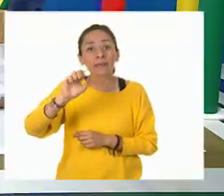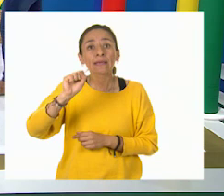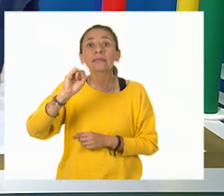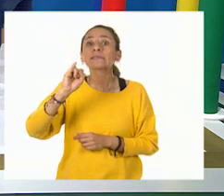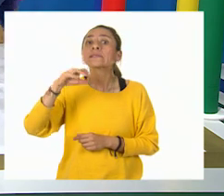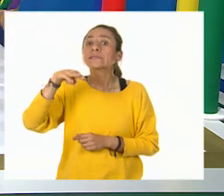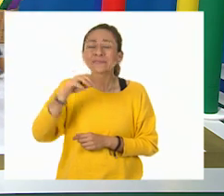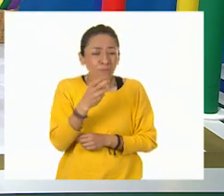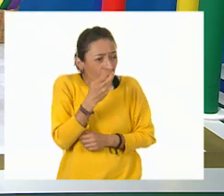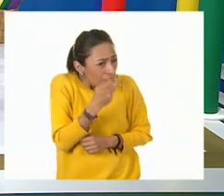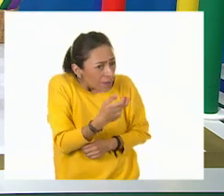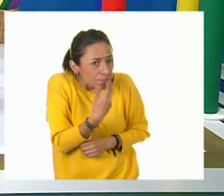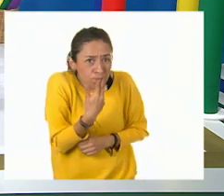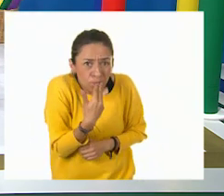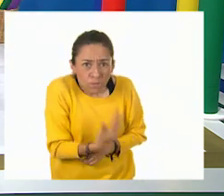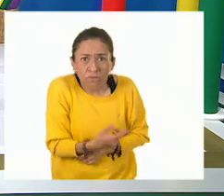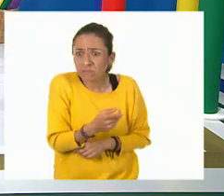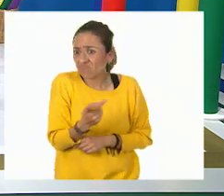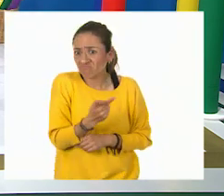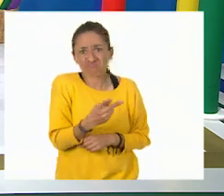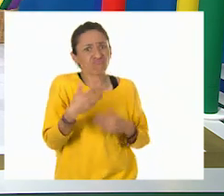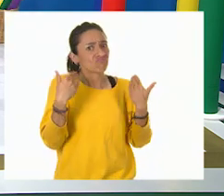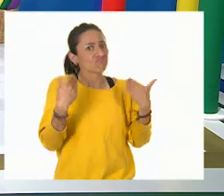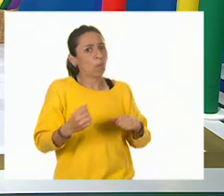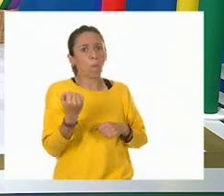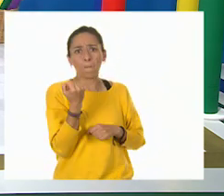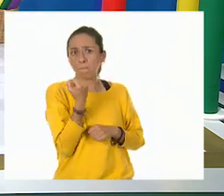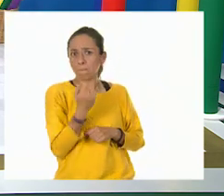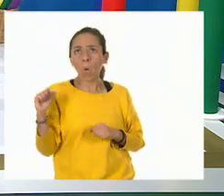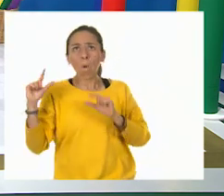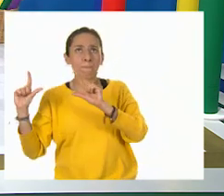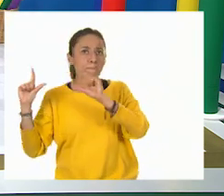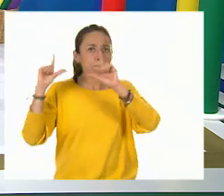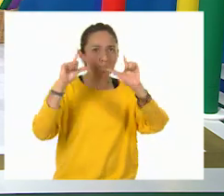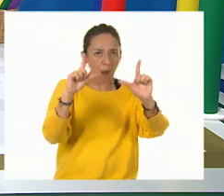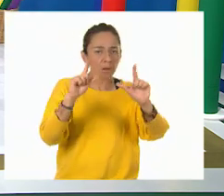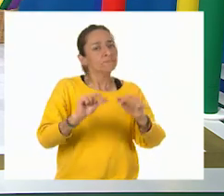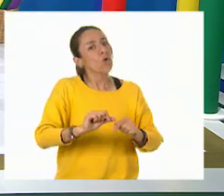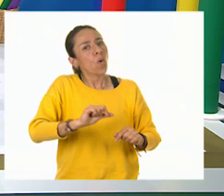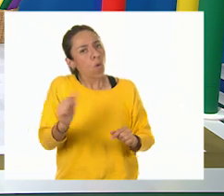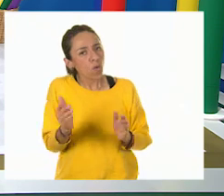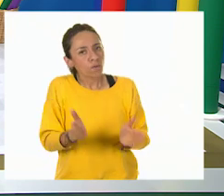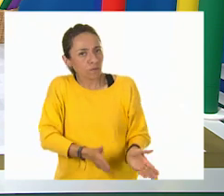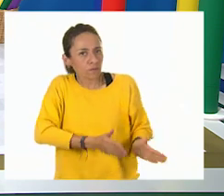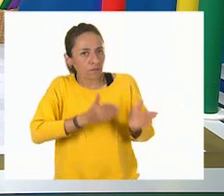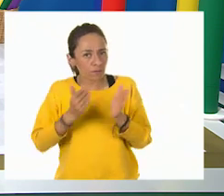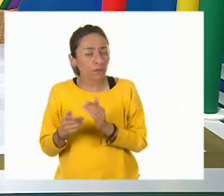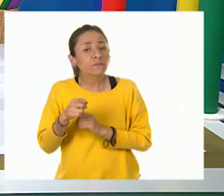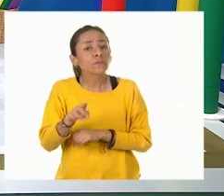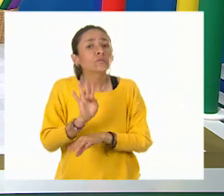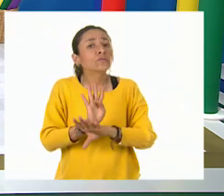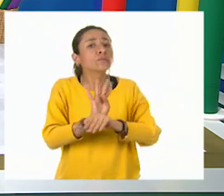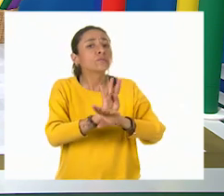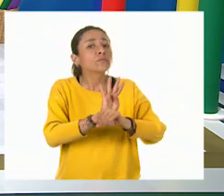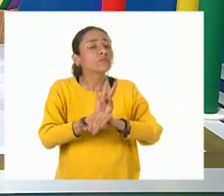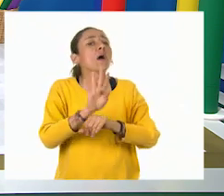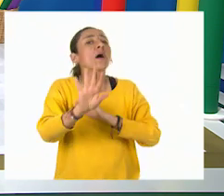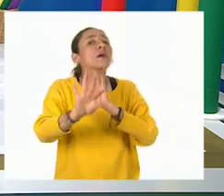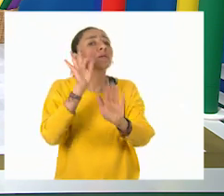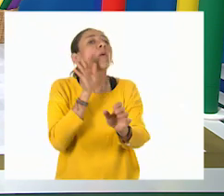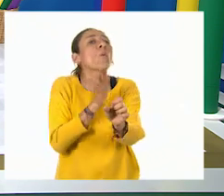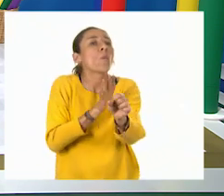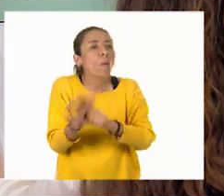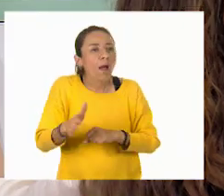Son realmente muy buenos. Vamos con la siguiente, por favor. ¿Cuál escoge, Stone? Ay, sí.